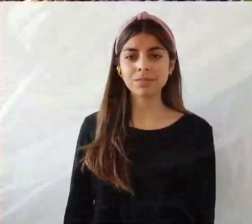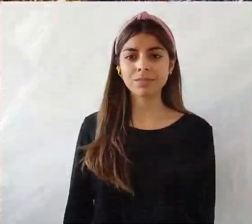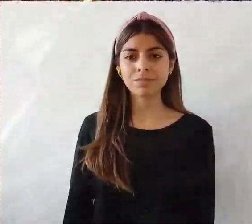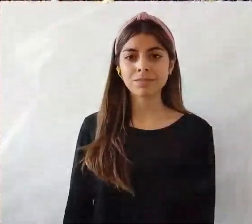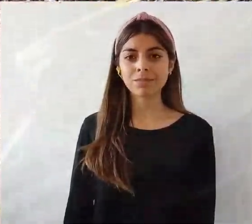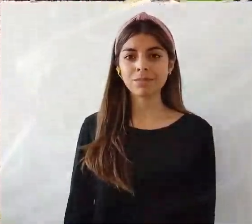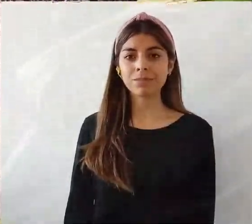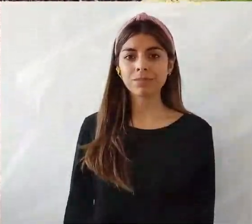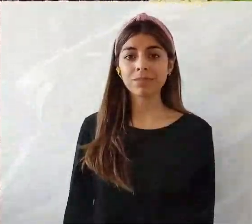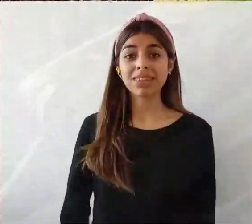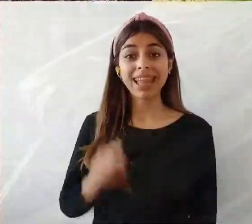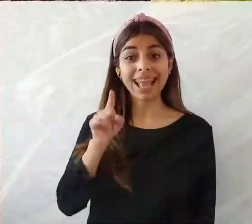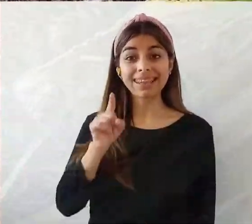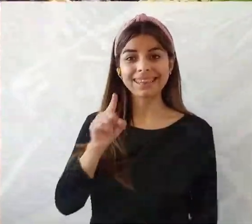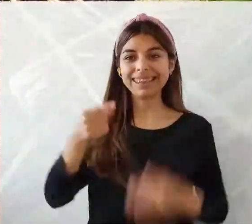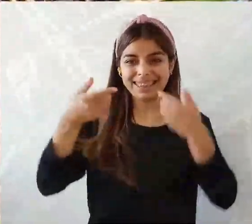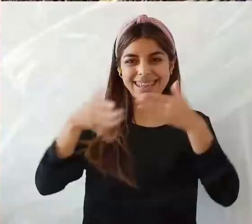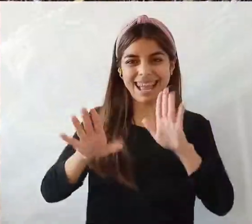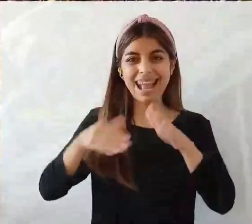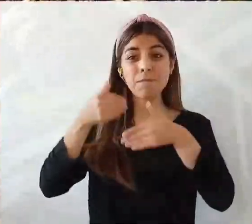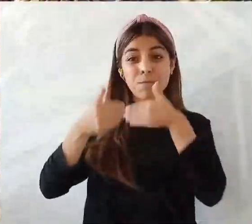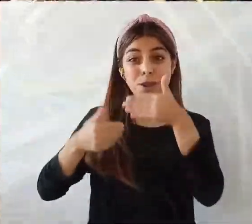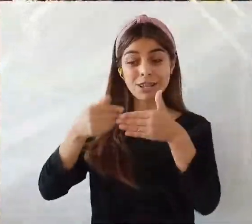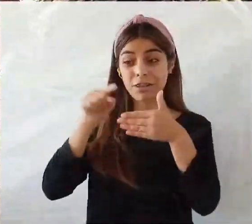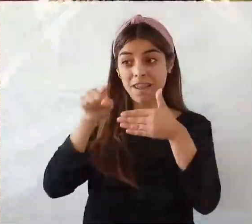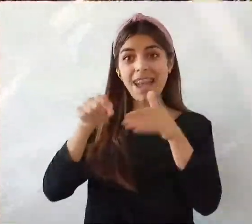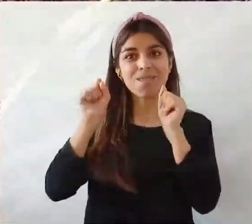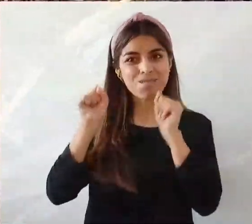Y así quedaría todo para trabajar.